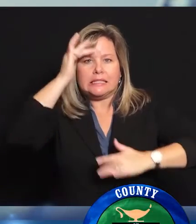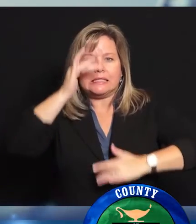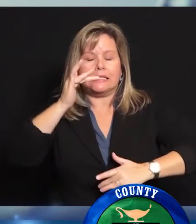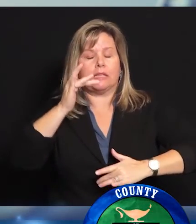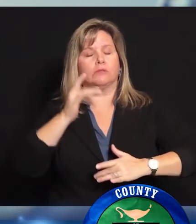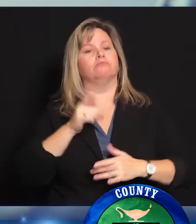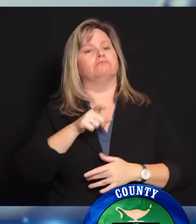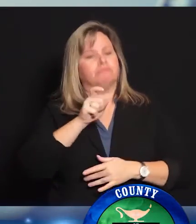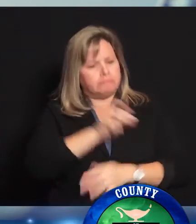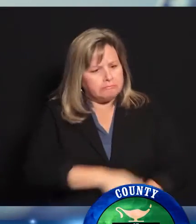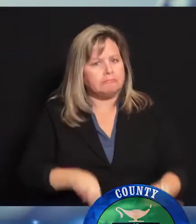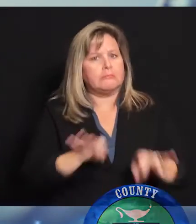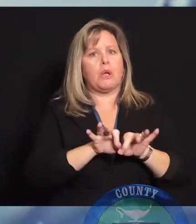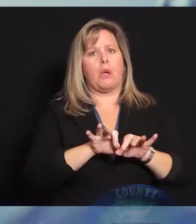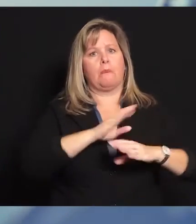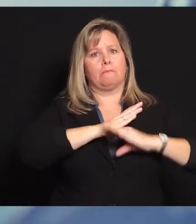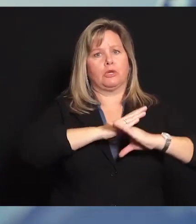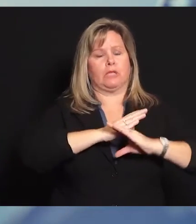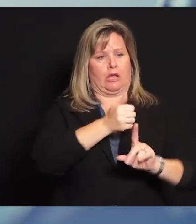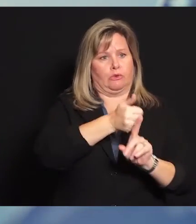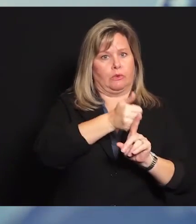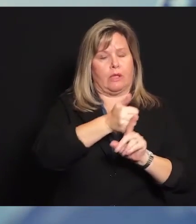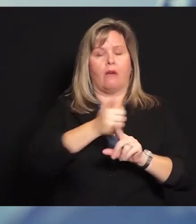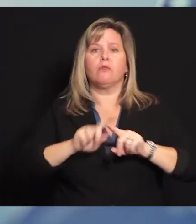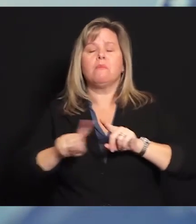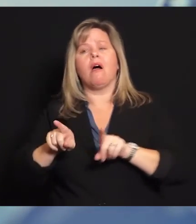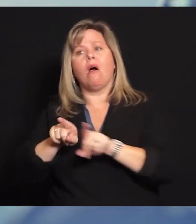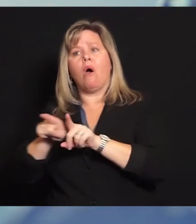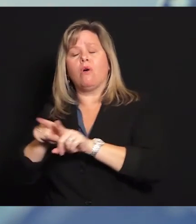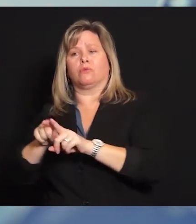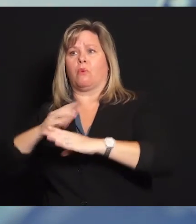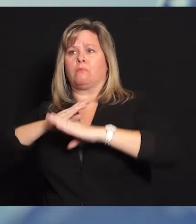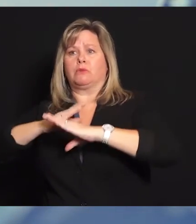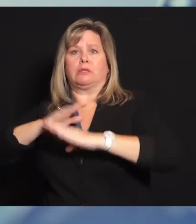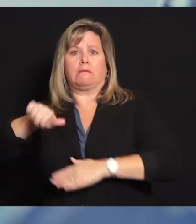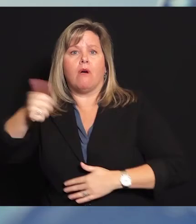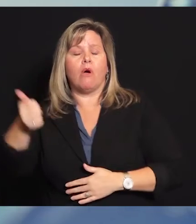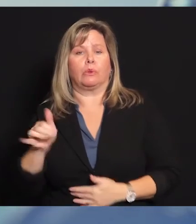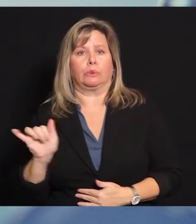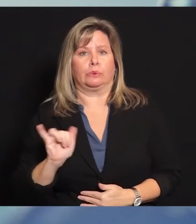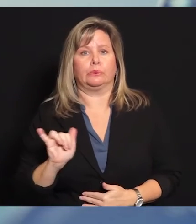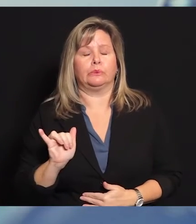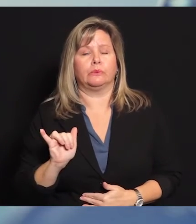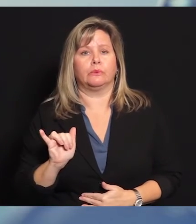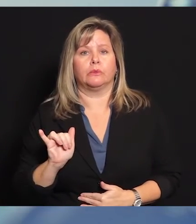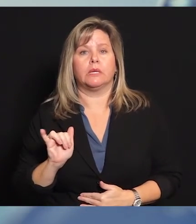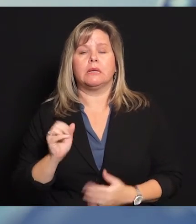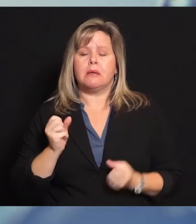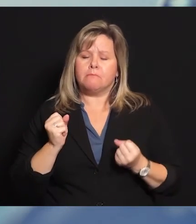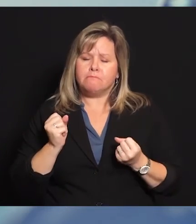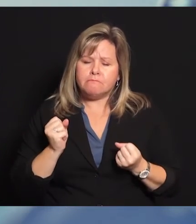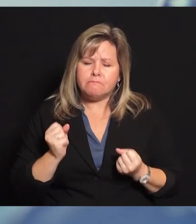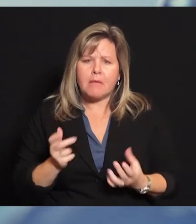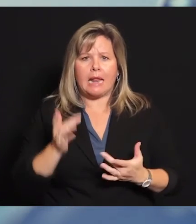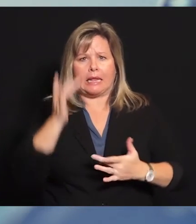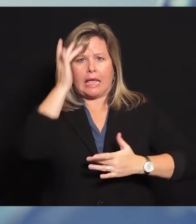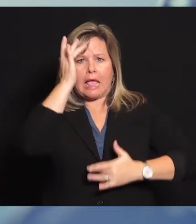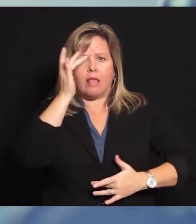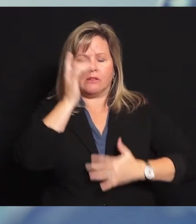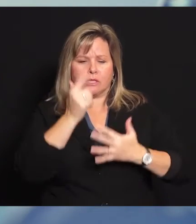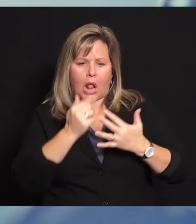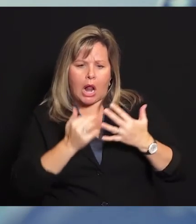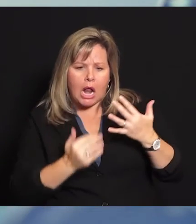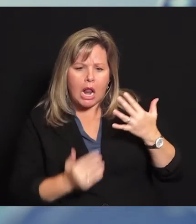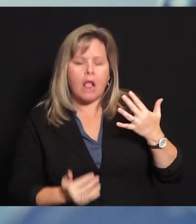haber sido evitado. Con enfermedades infecciosas no es suficiente que los individuos se protejan a sí mismos. Todos deben